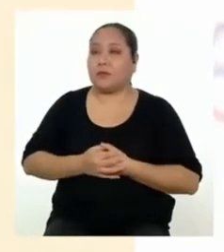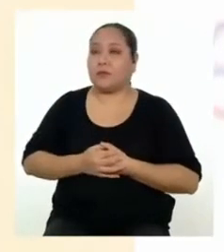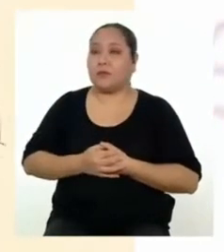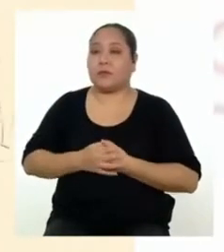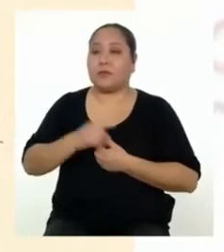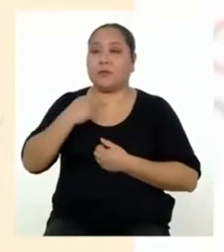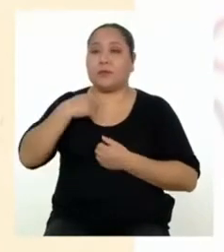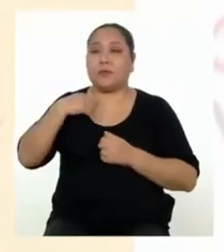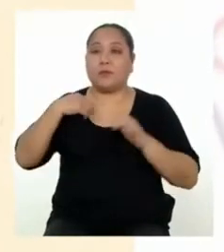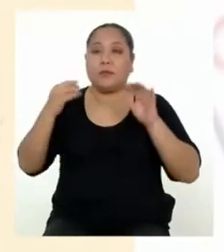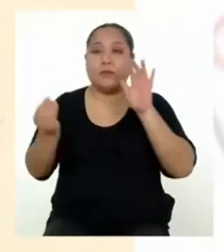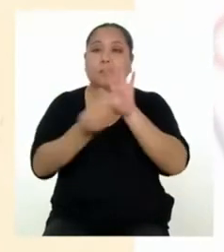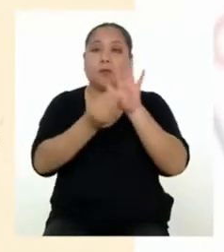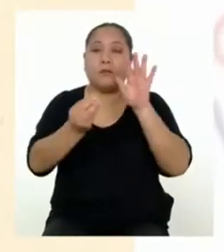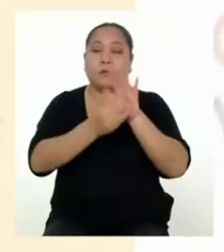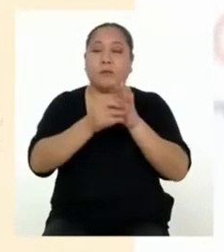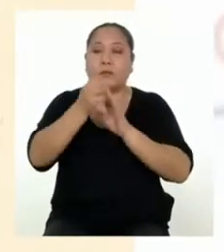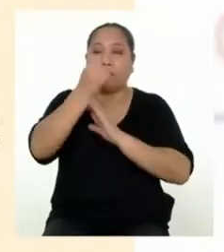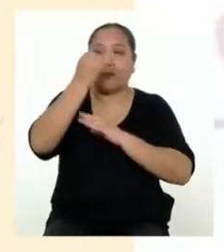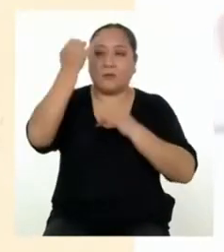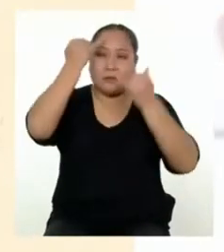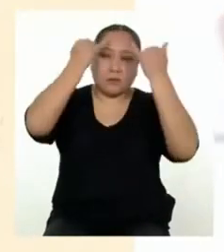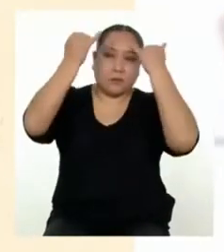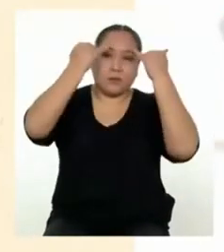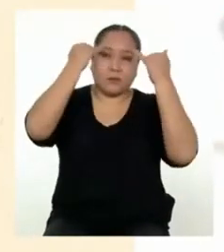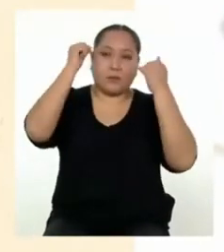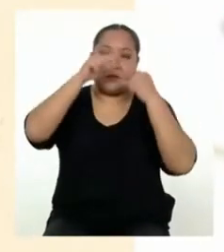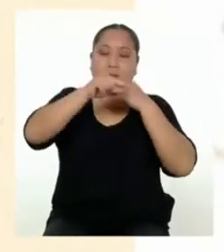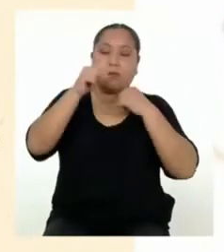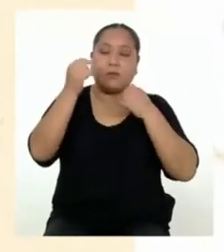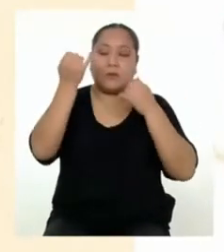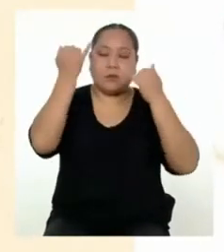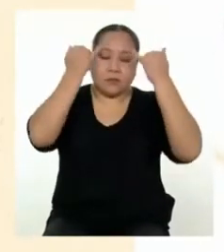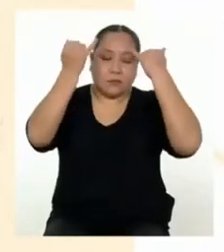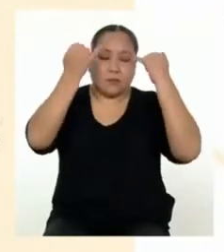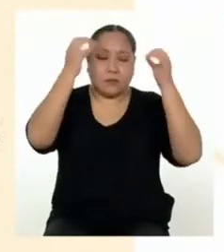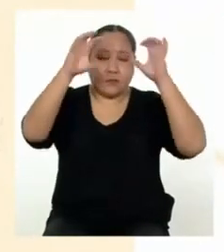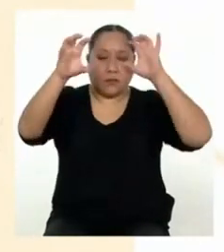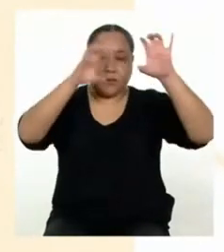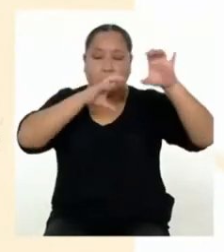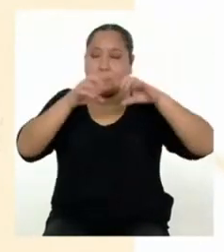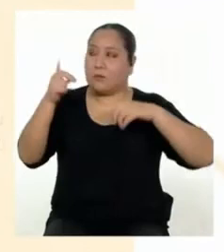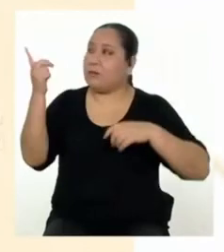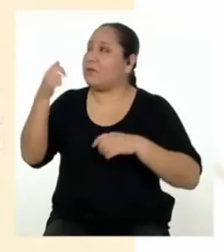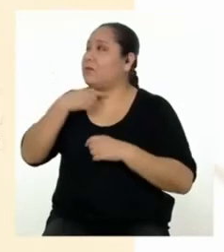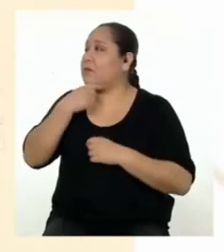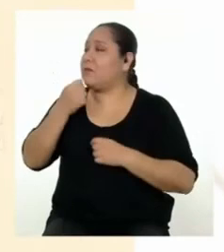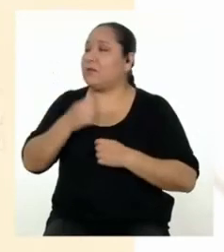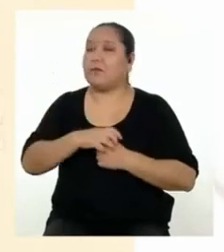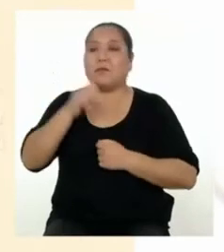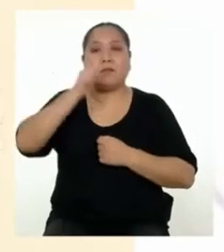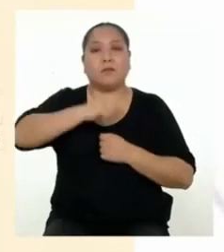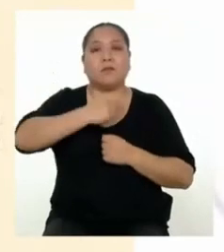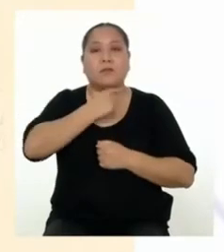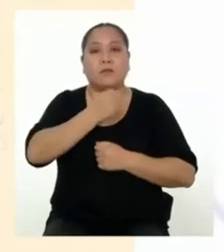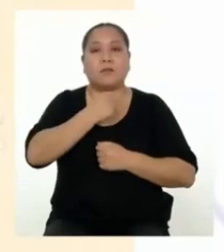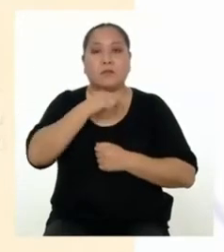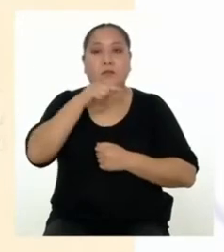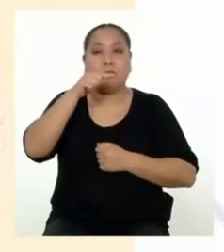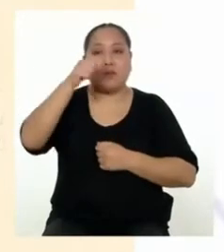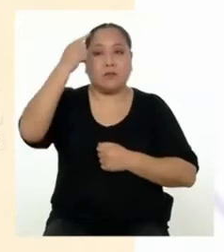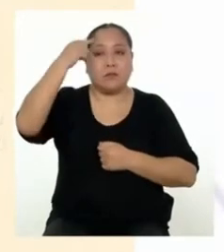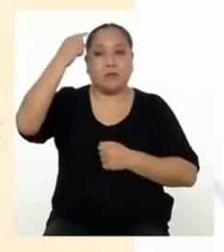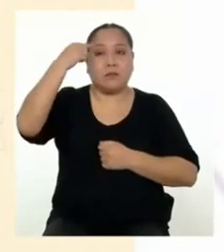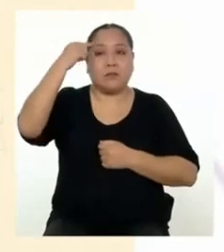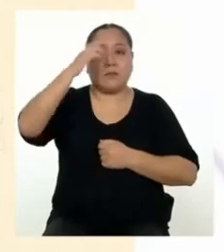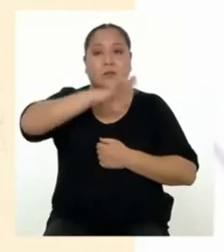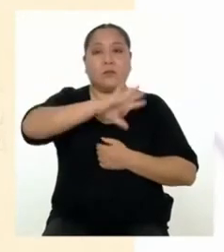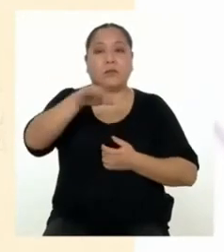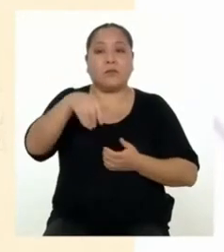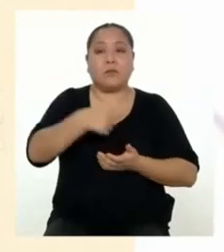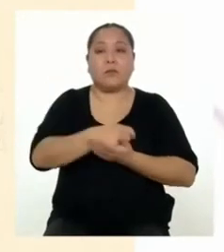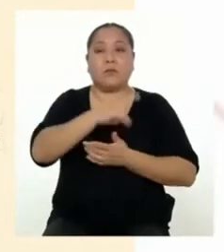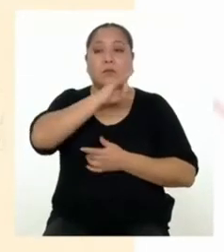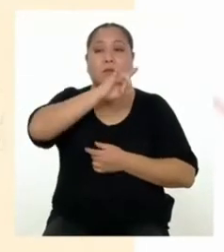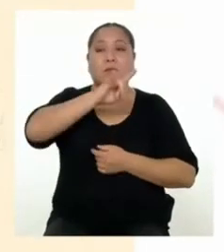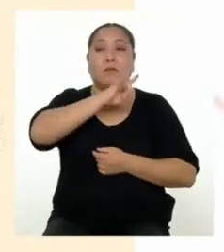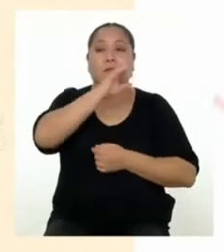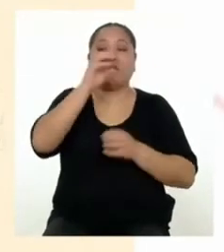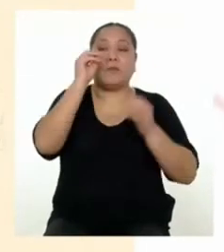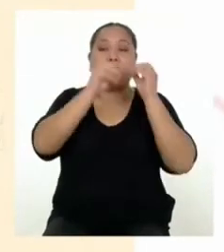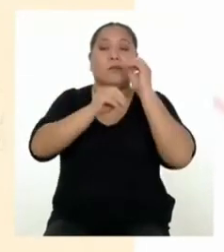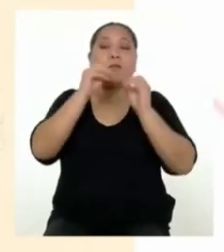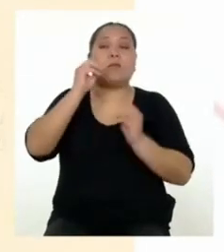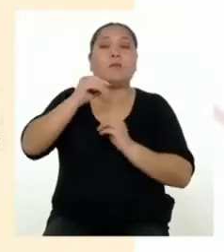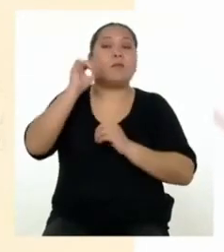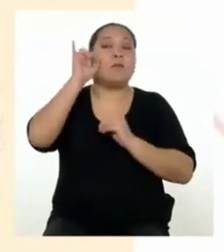Le he añadido algunos recursos visuales a mi esbozo de ideas. ¿Qué le parece? Me gusta mucho. Considerate todos los elementos que vamos a